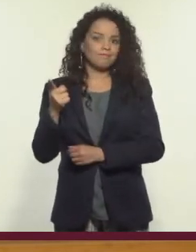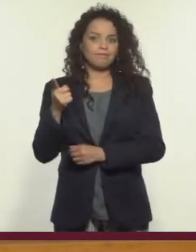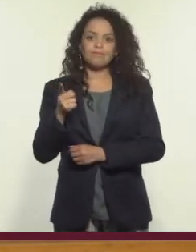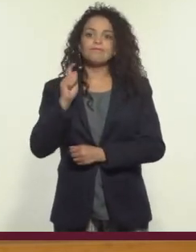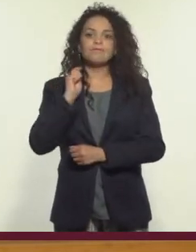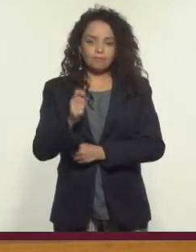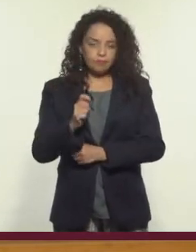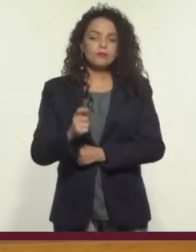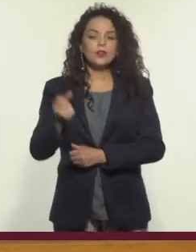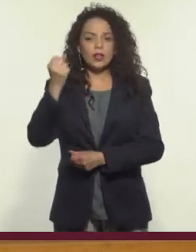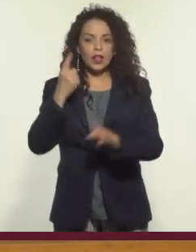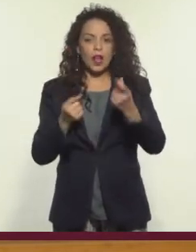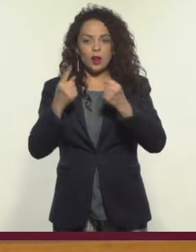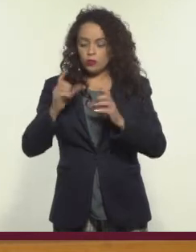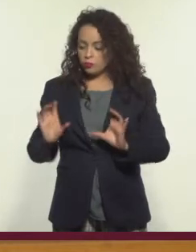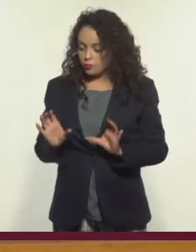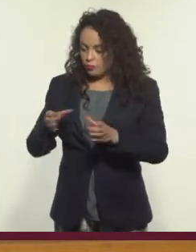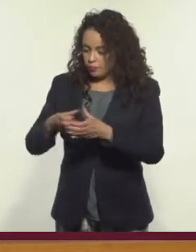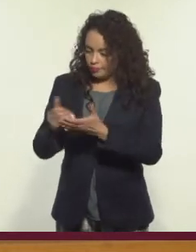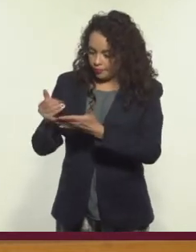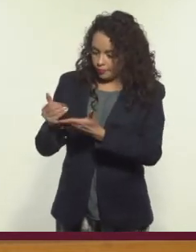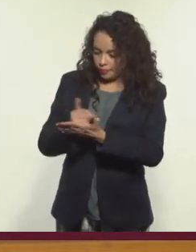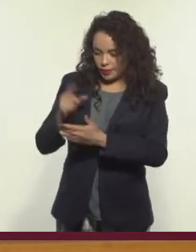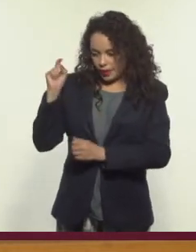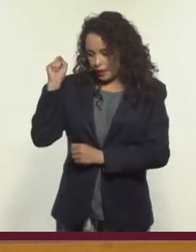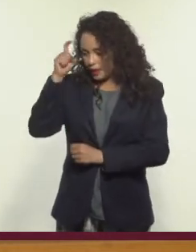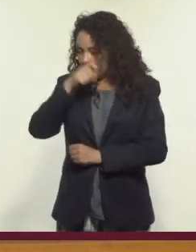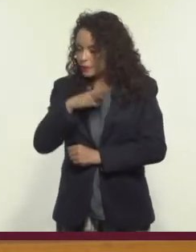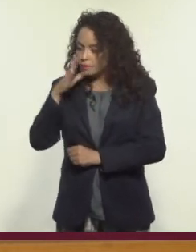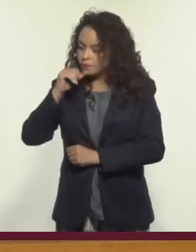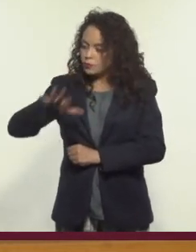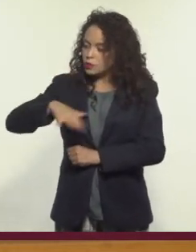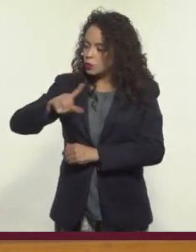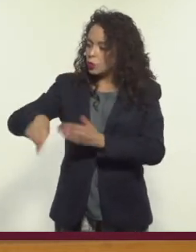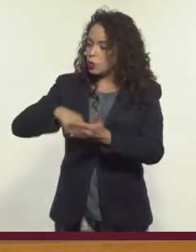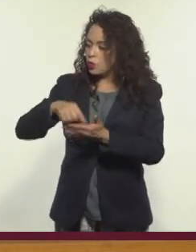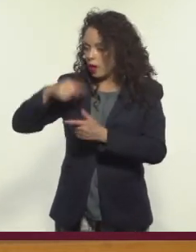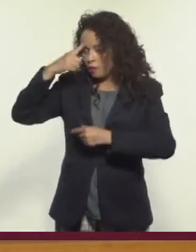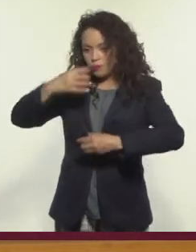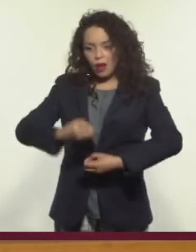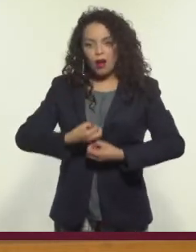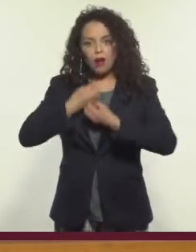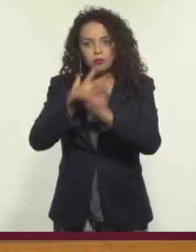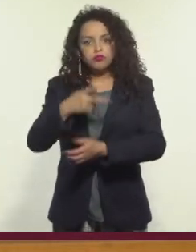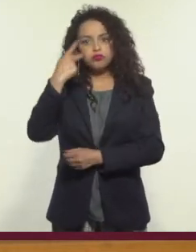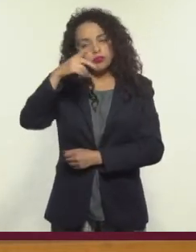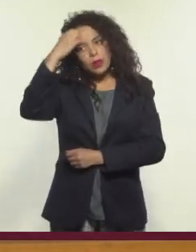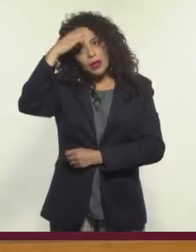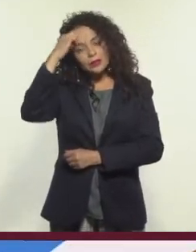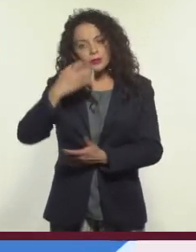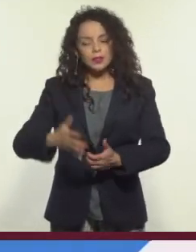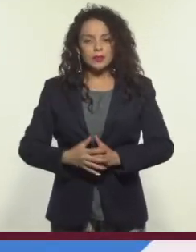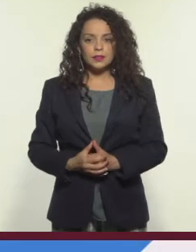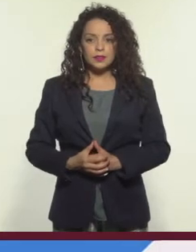a personas que forman parte de algunas minorías y que difícilmente encuentran un lugar para expresar sus vivencias.